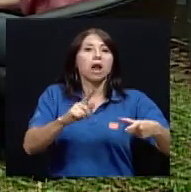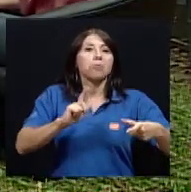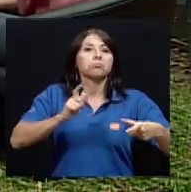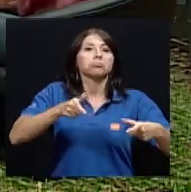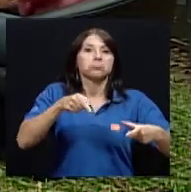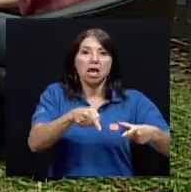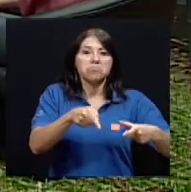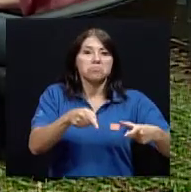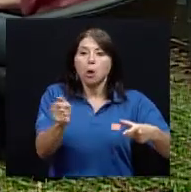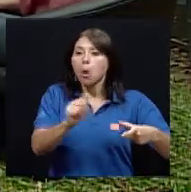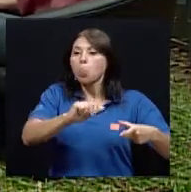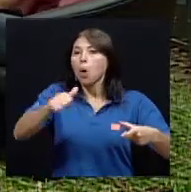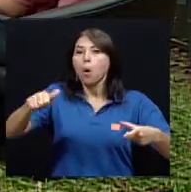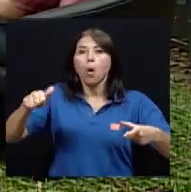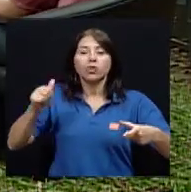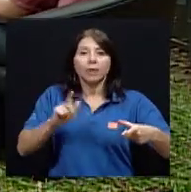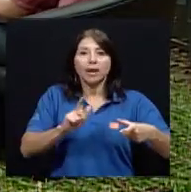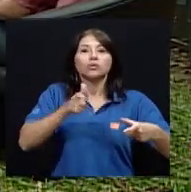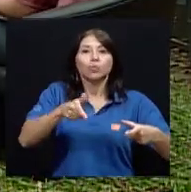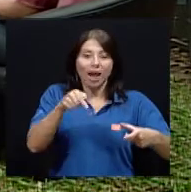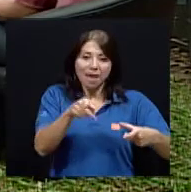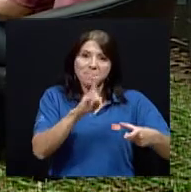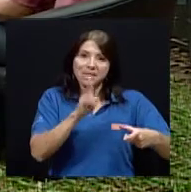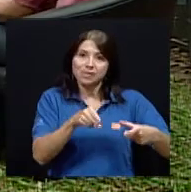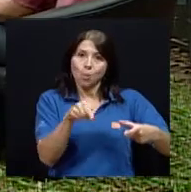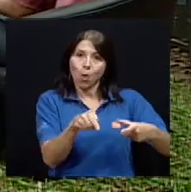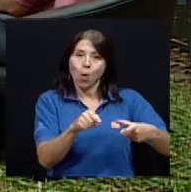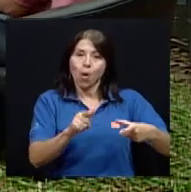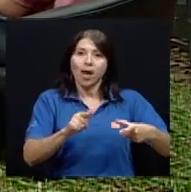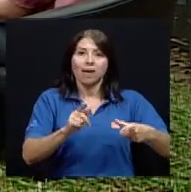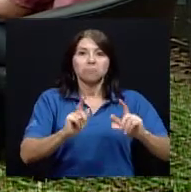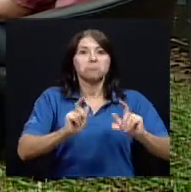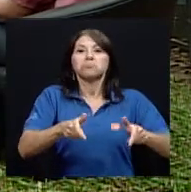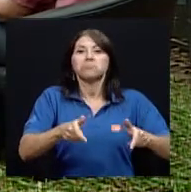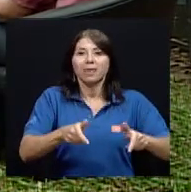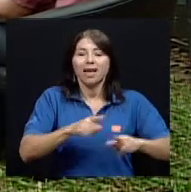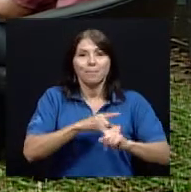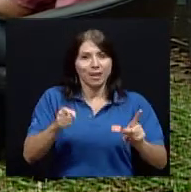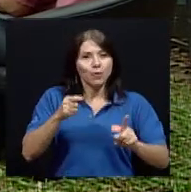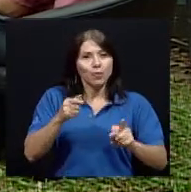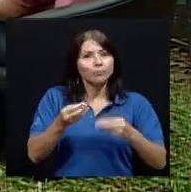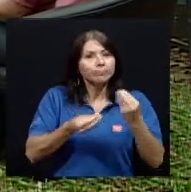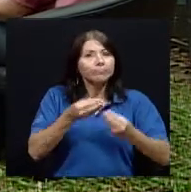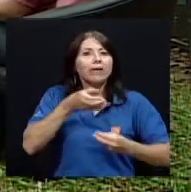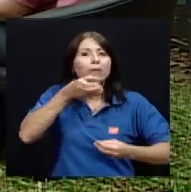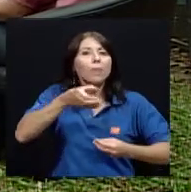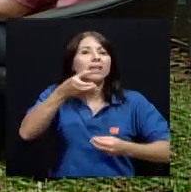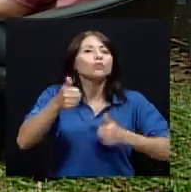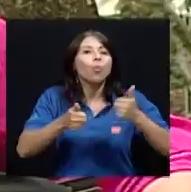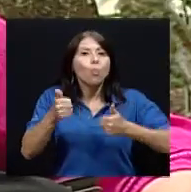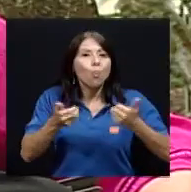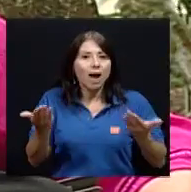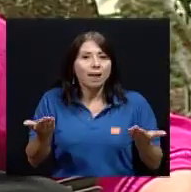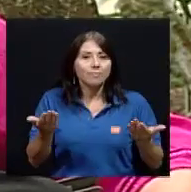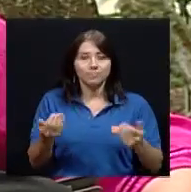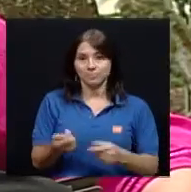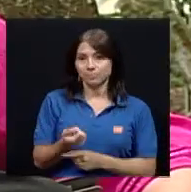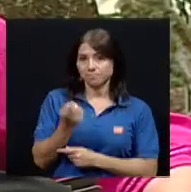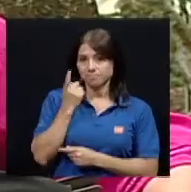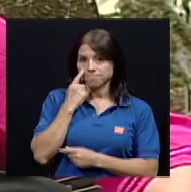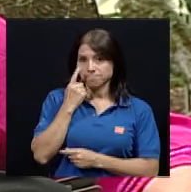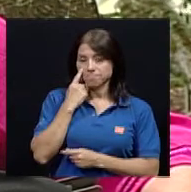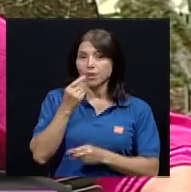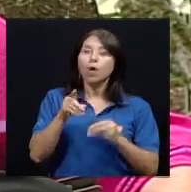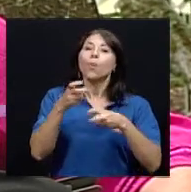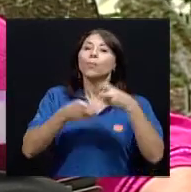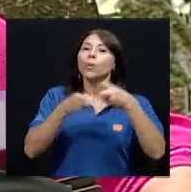misma bolsa de la basura junto con todos los desechos pero yo creo que sí es importante entonces esa recomendación y vamos a ver hay